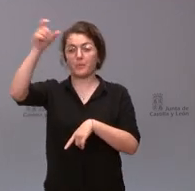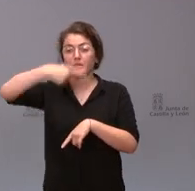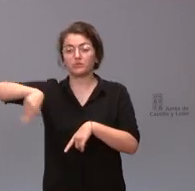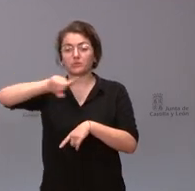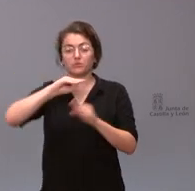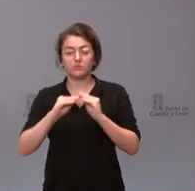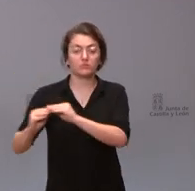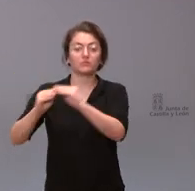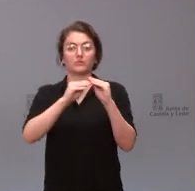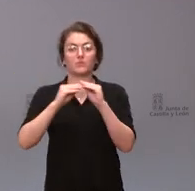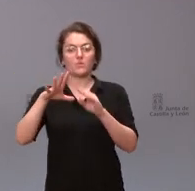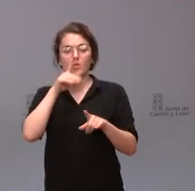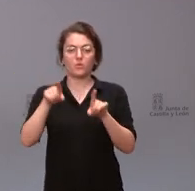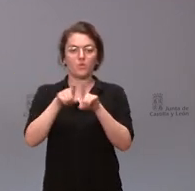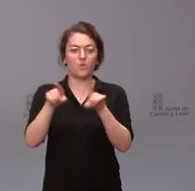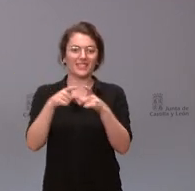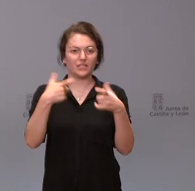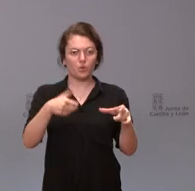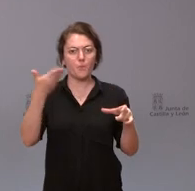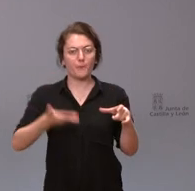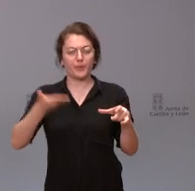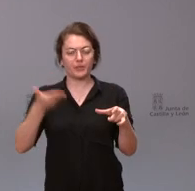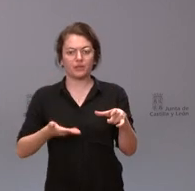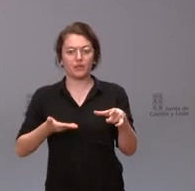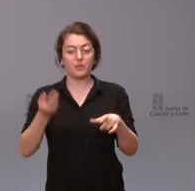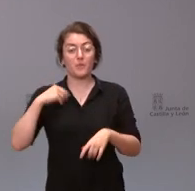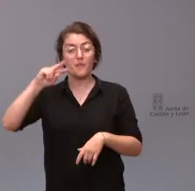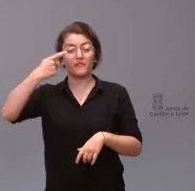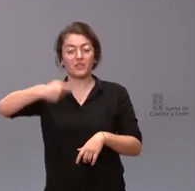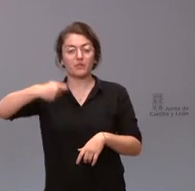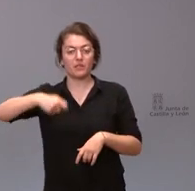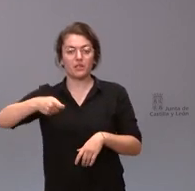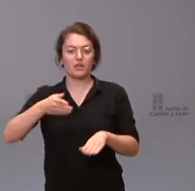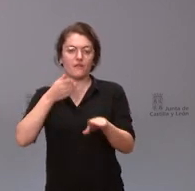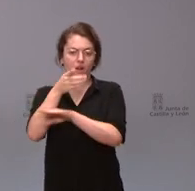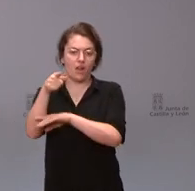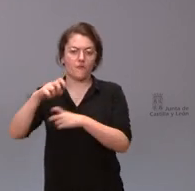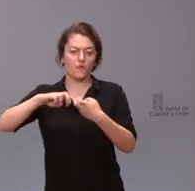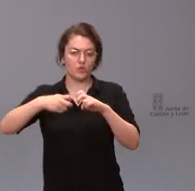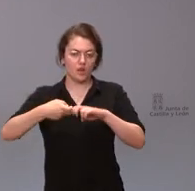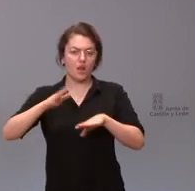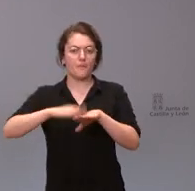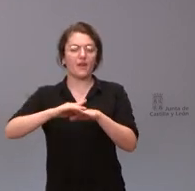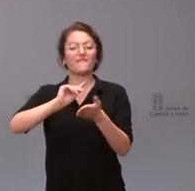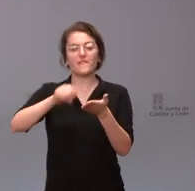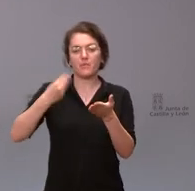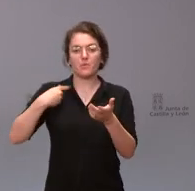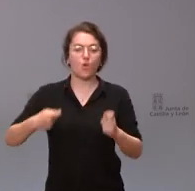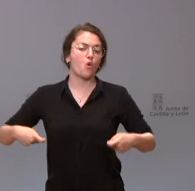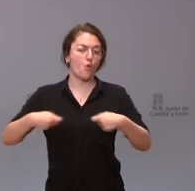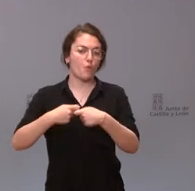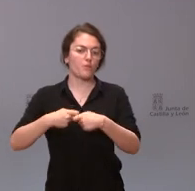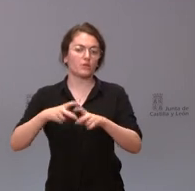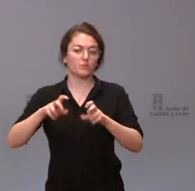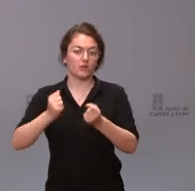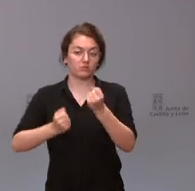sector es especialmente protagonista y el vicepresidente perdón está en Bruselas en este cometido y por tanto no ha asistido hoy al